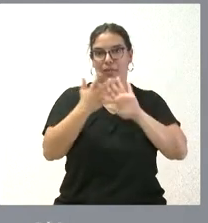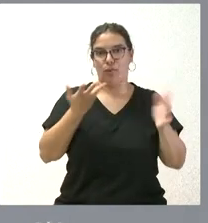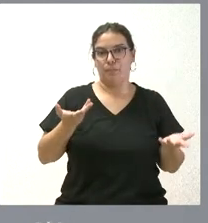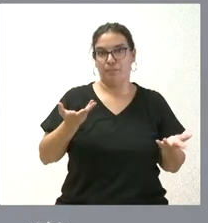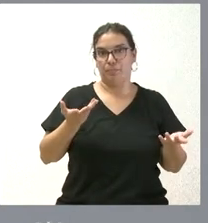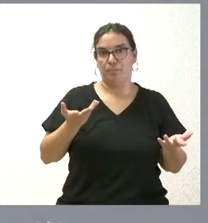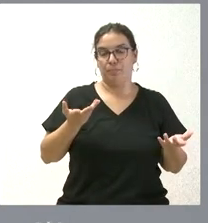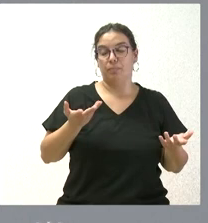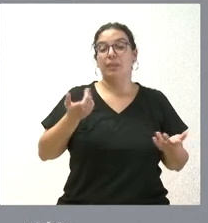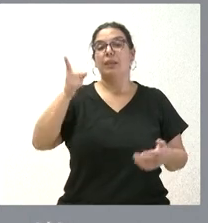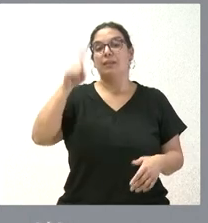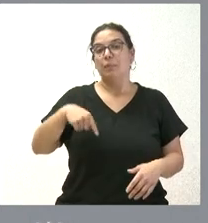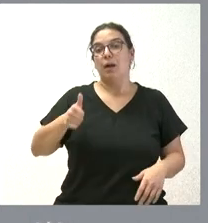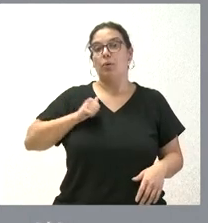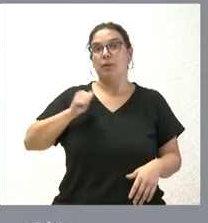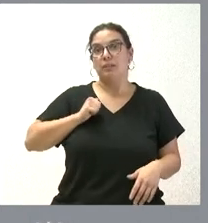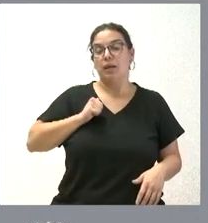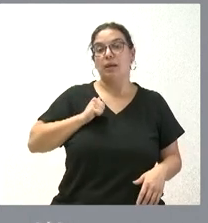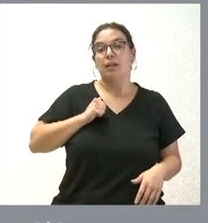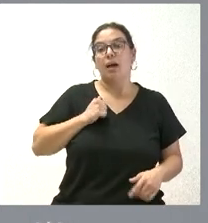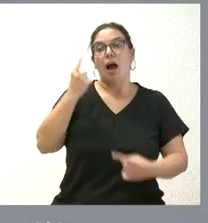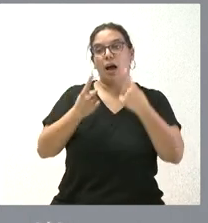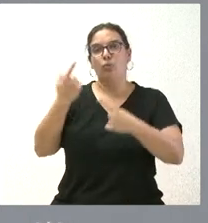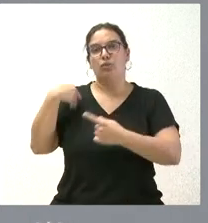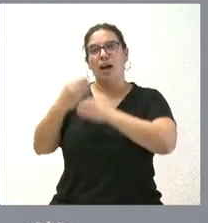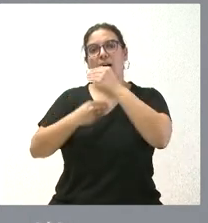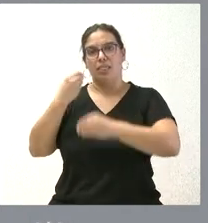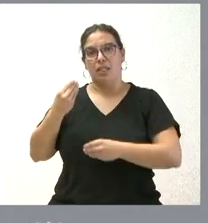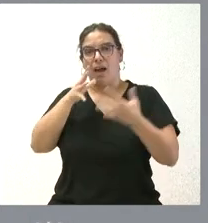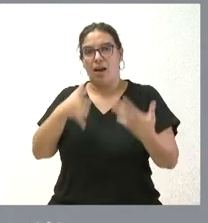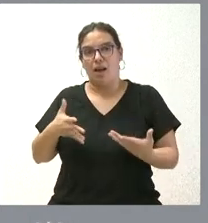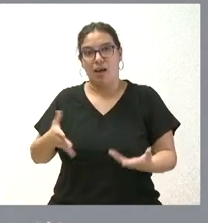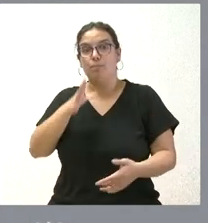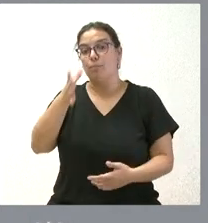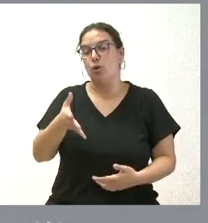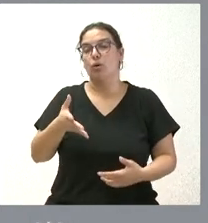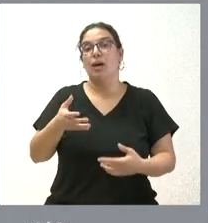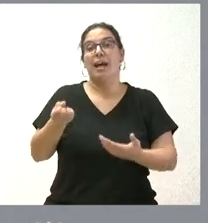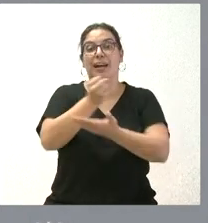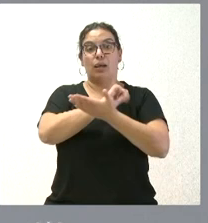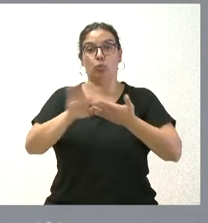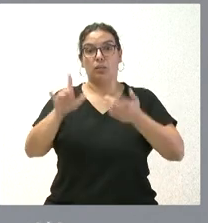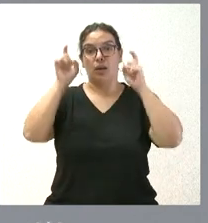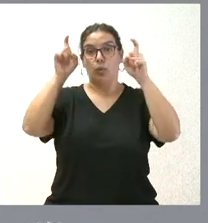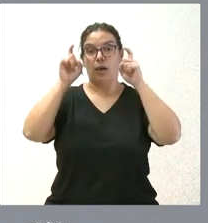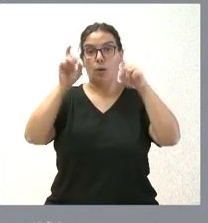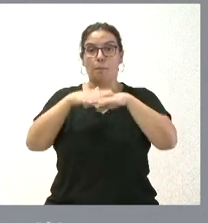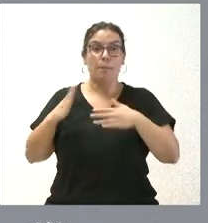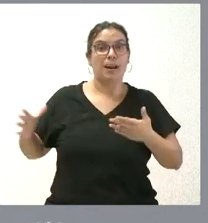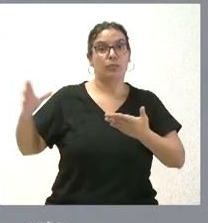viene desarrollando esas actividades en el momento presente, porque, lógicamente, extender la gratuidad de esta educación para todos